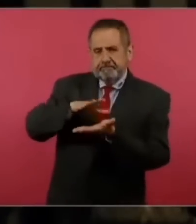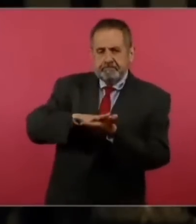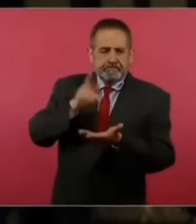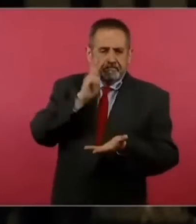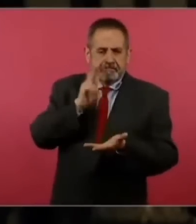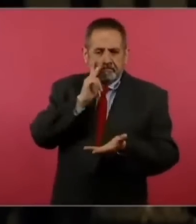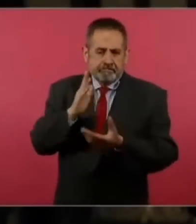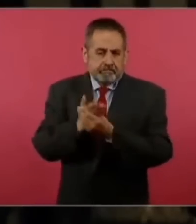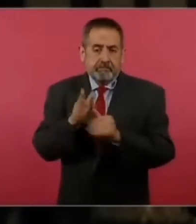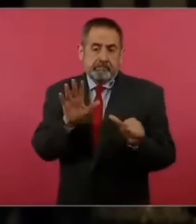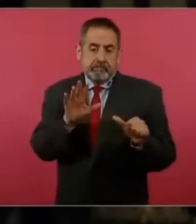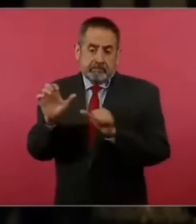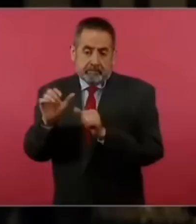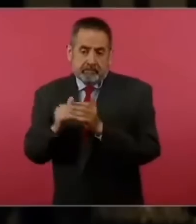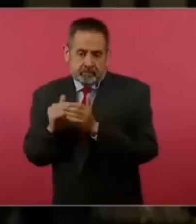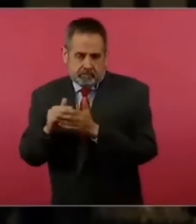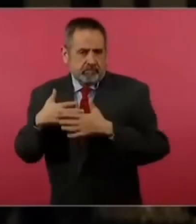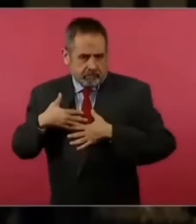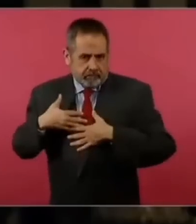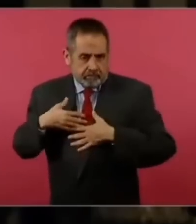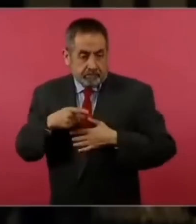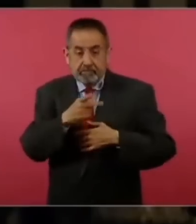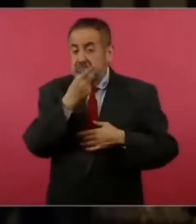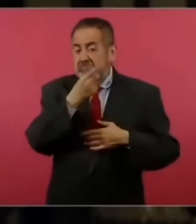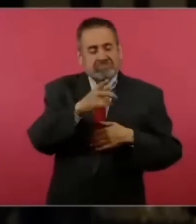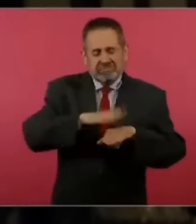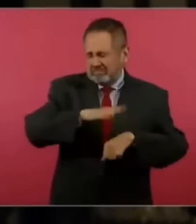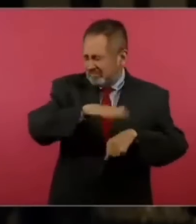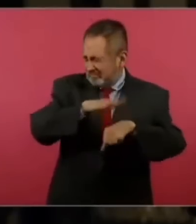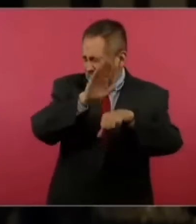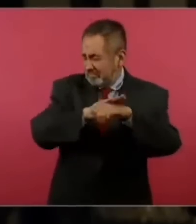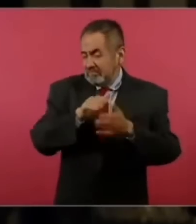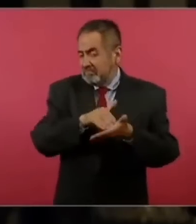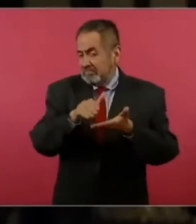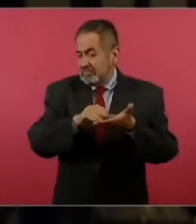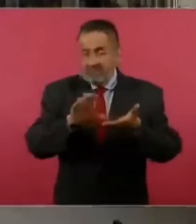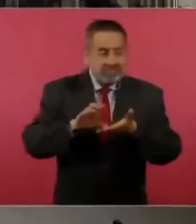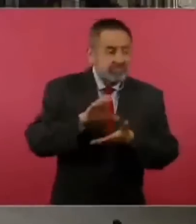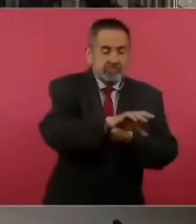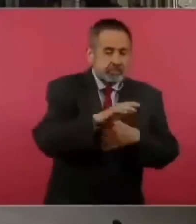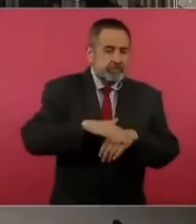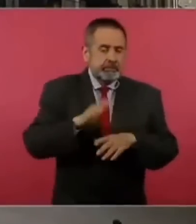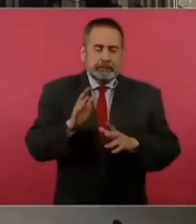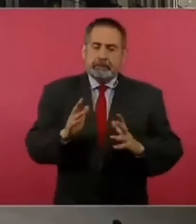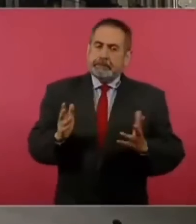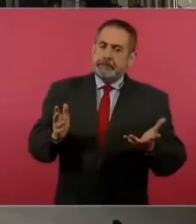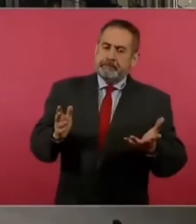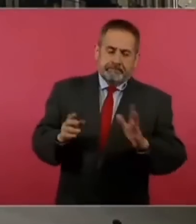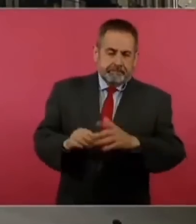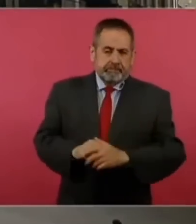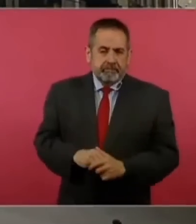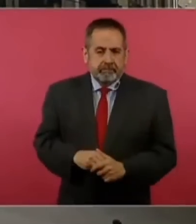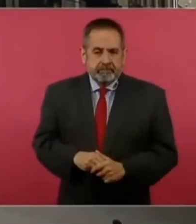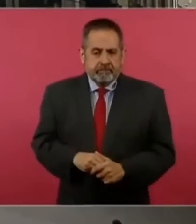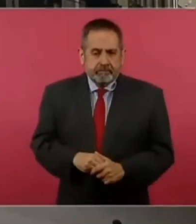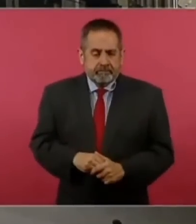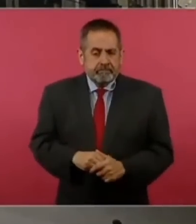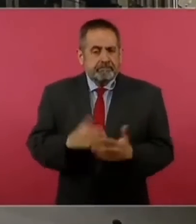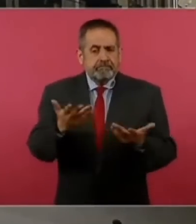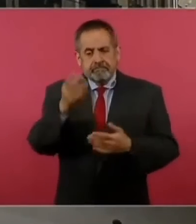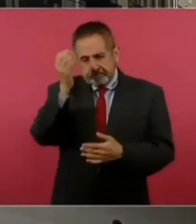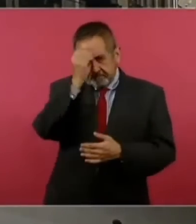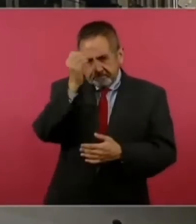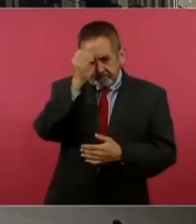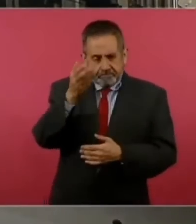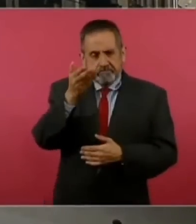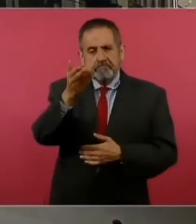de 600 millones pero se hablan de miles de millones más y este bueno pues cuál es su